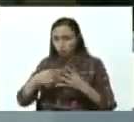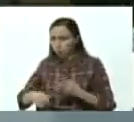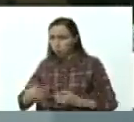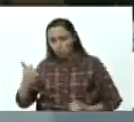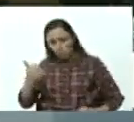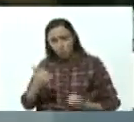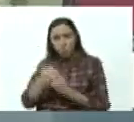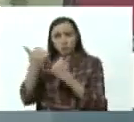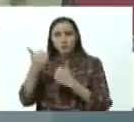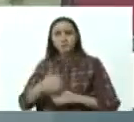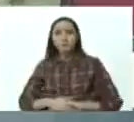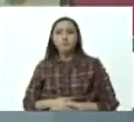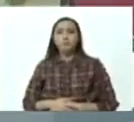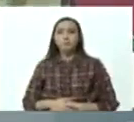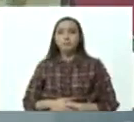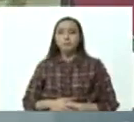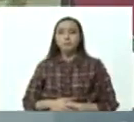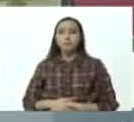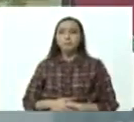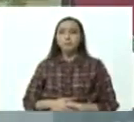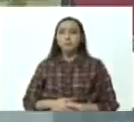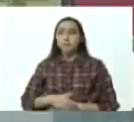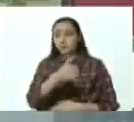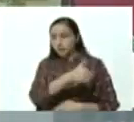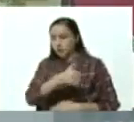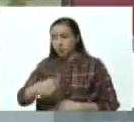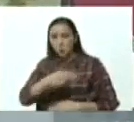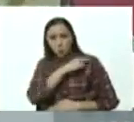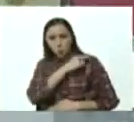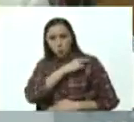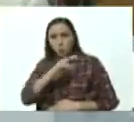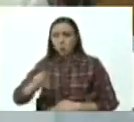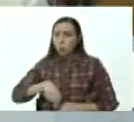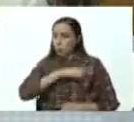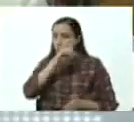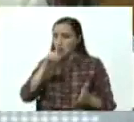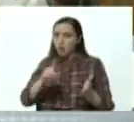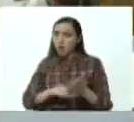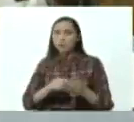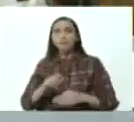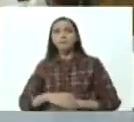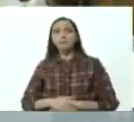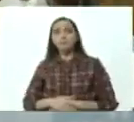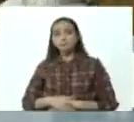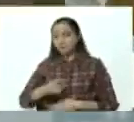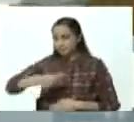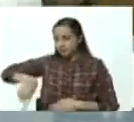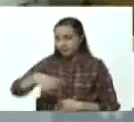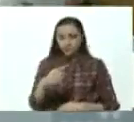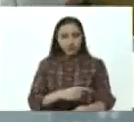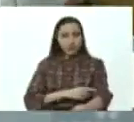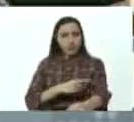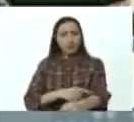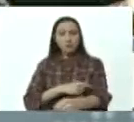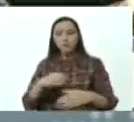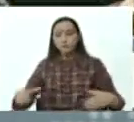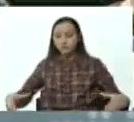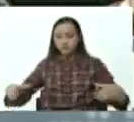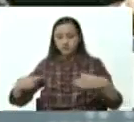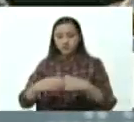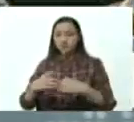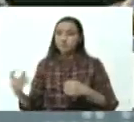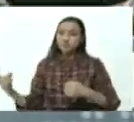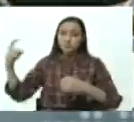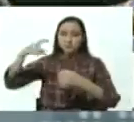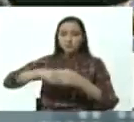de los rectores, a los directores generales, queridos hermanos, miembros de